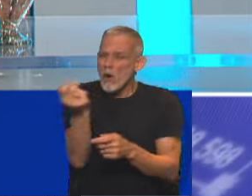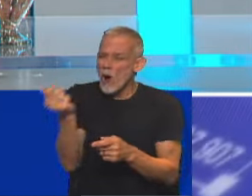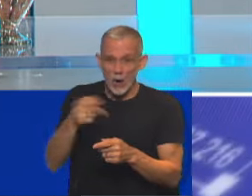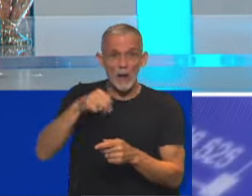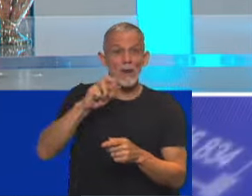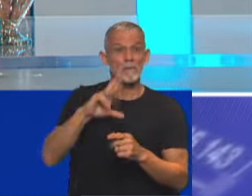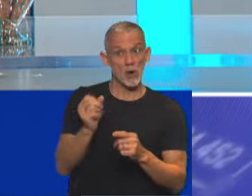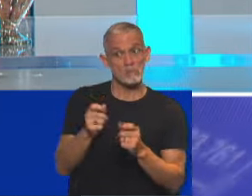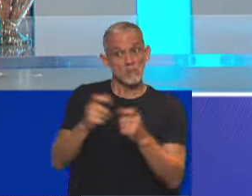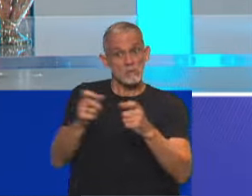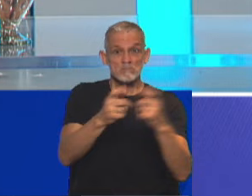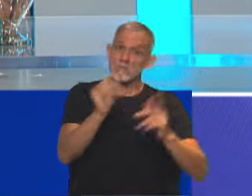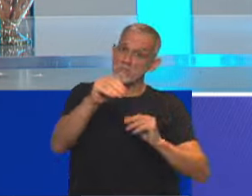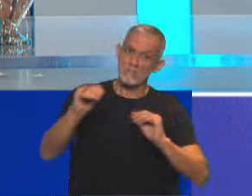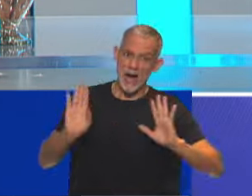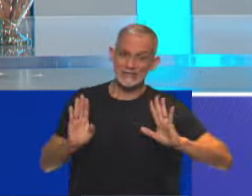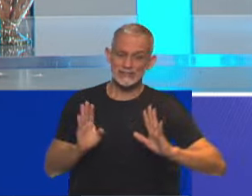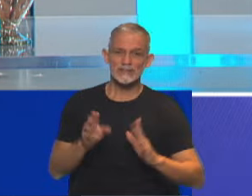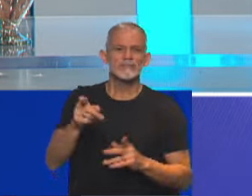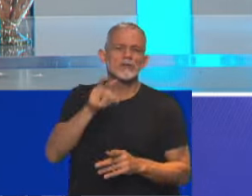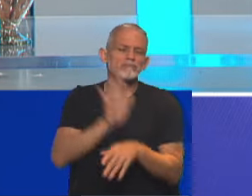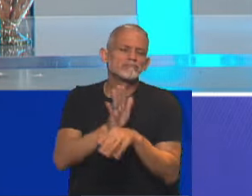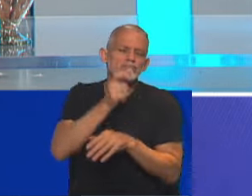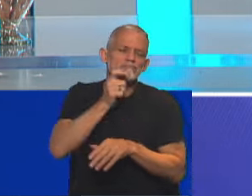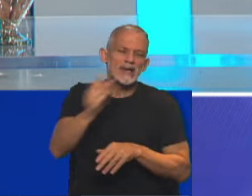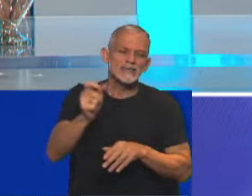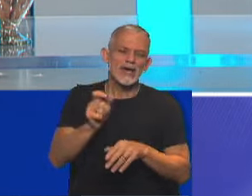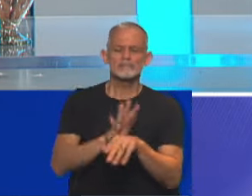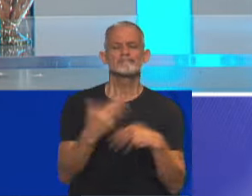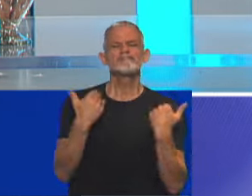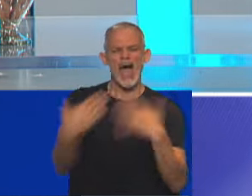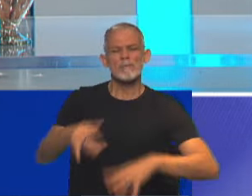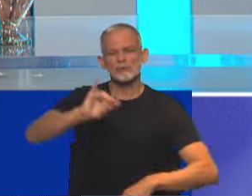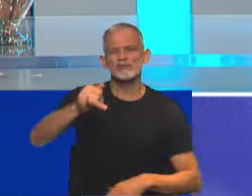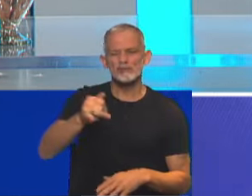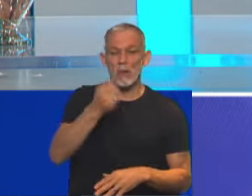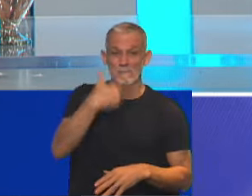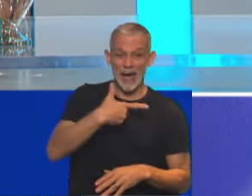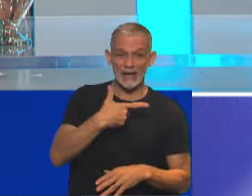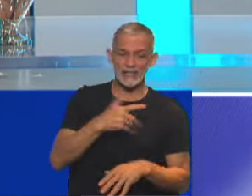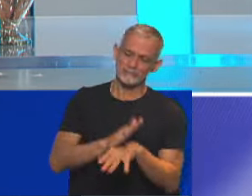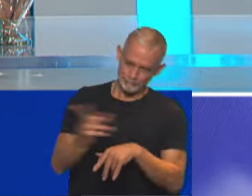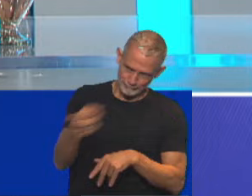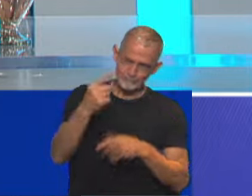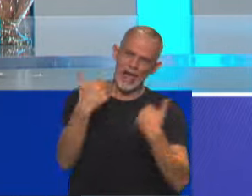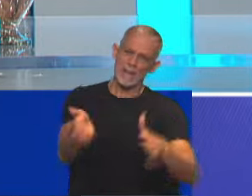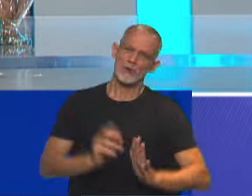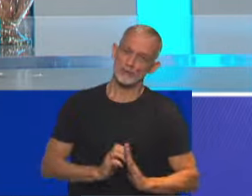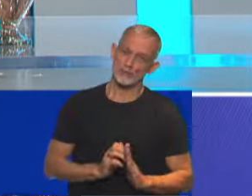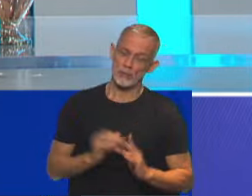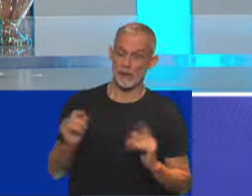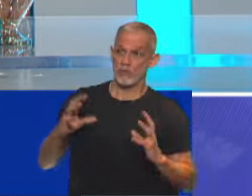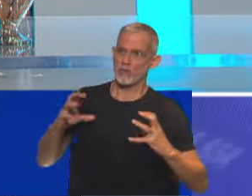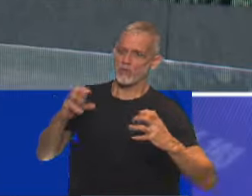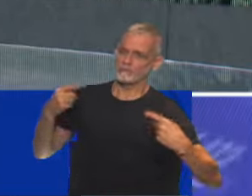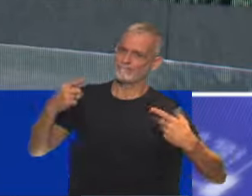tiene más gobernadores y es un mensaje de apoyo institucional de Mauricio Macri en un contexto de chispazos.